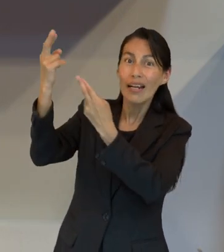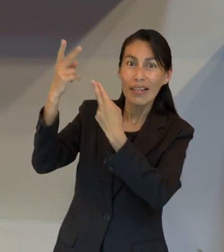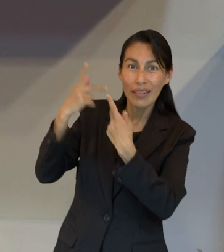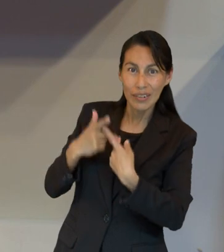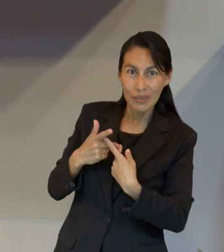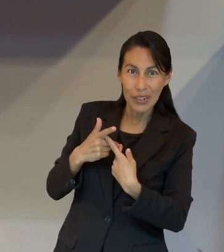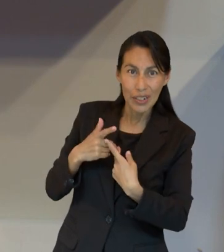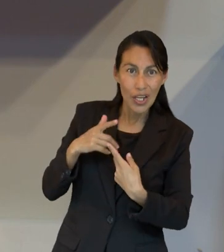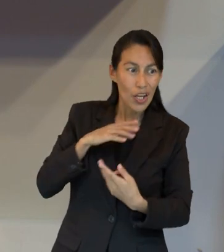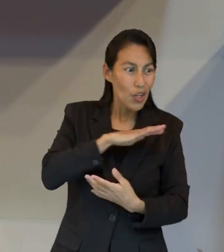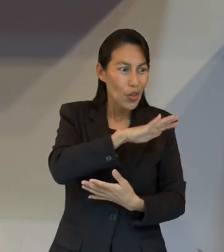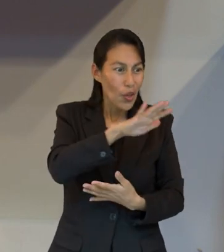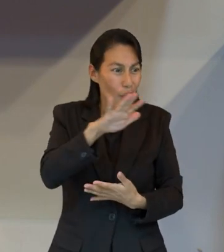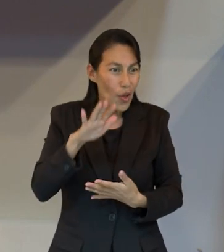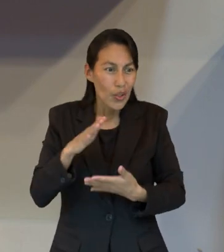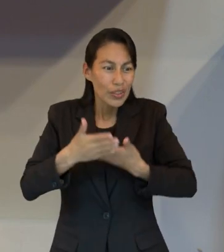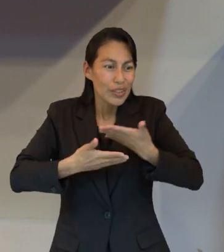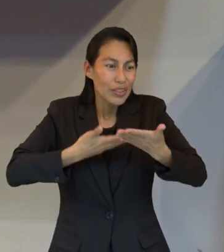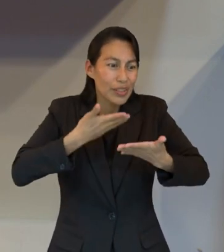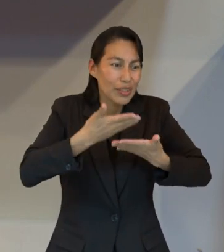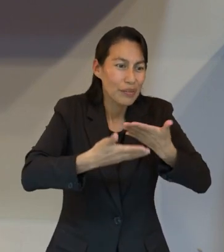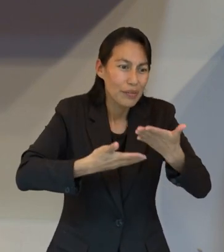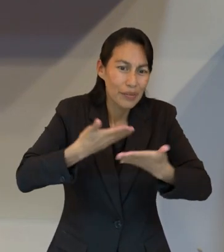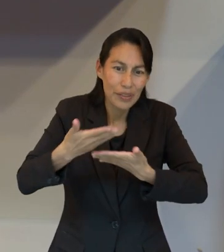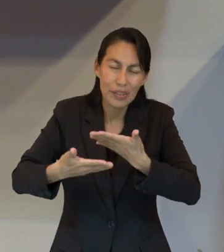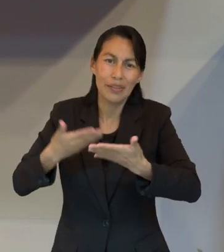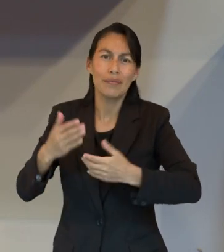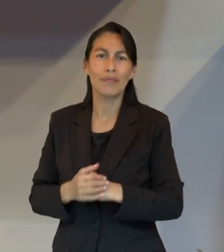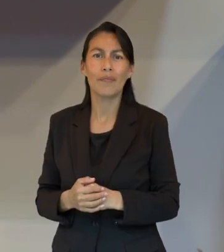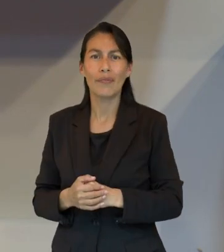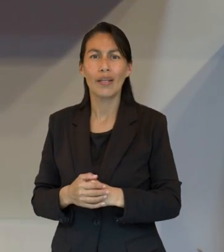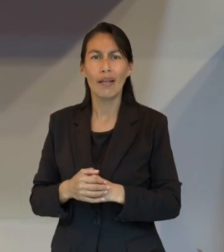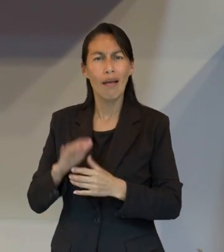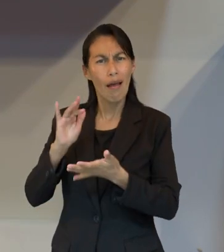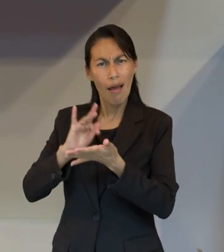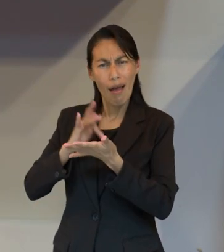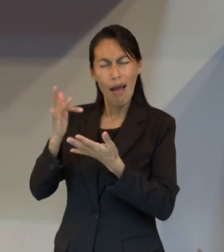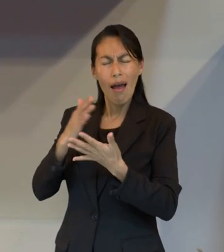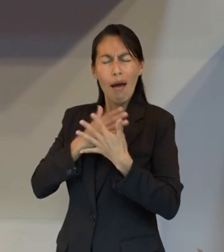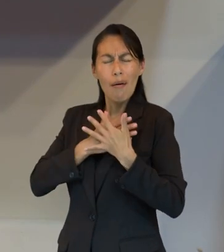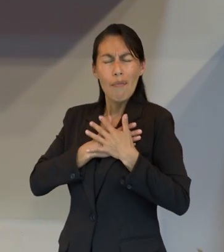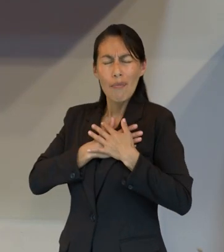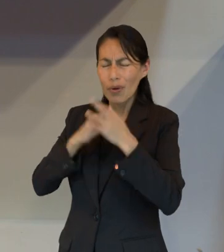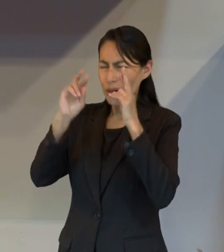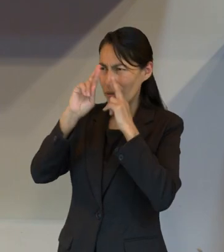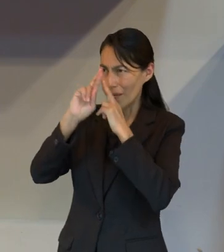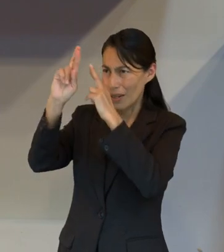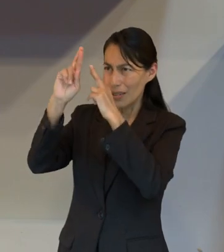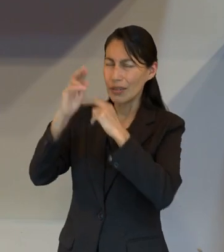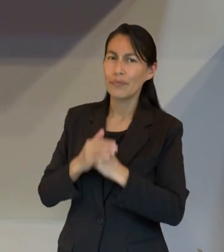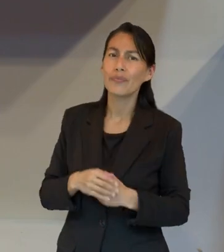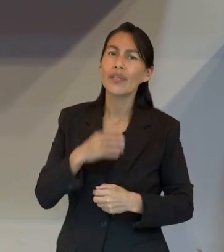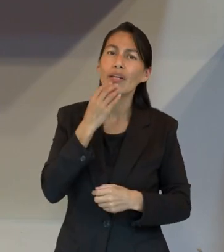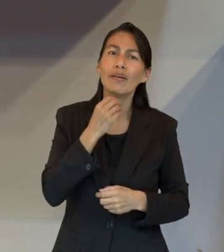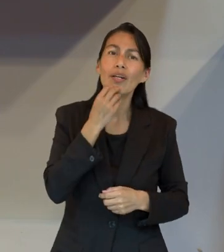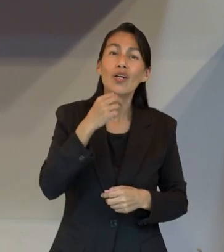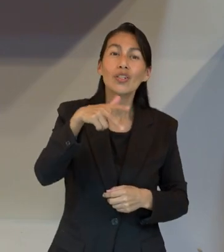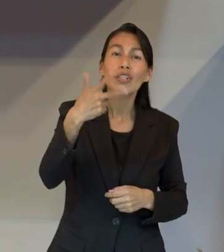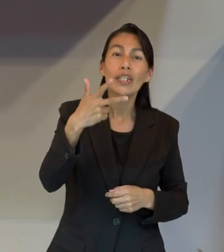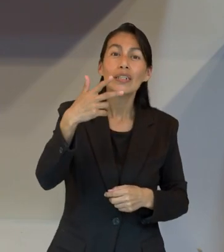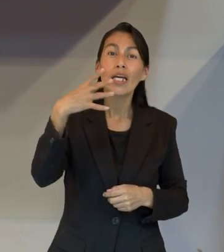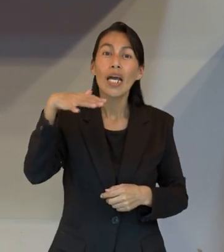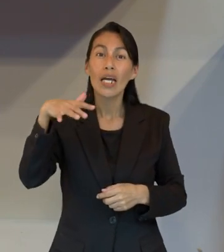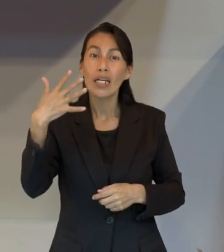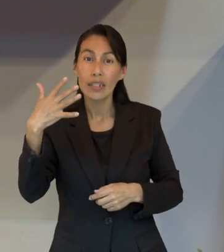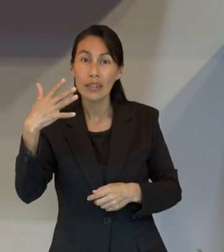mediante ella sirvamos a Dios agradándole con temor y reverencia y también hay otro versículo que me llamó la atención aquí